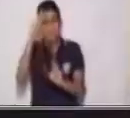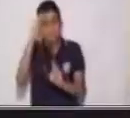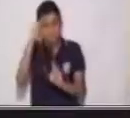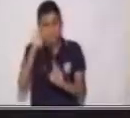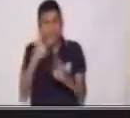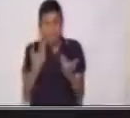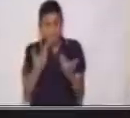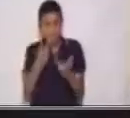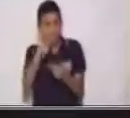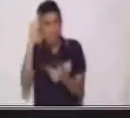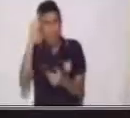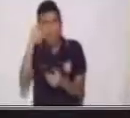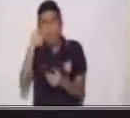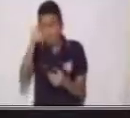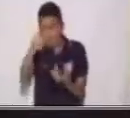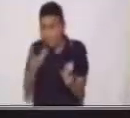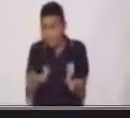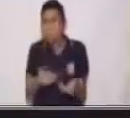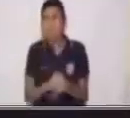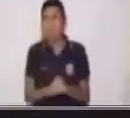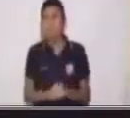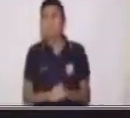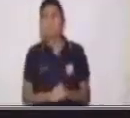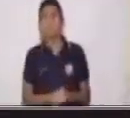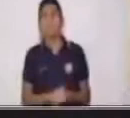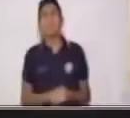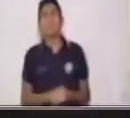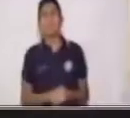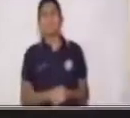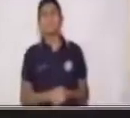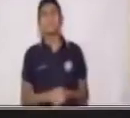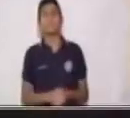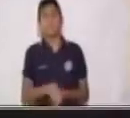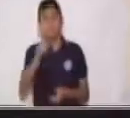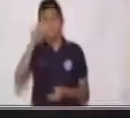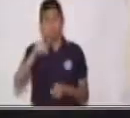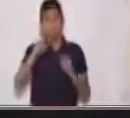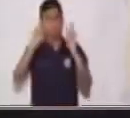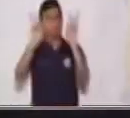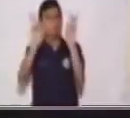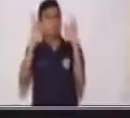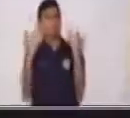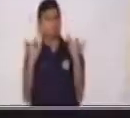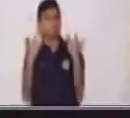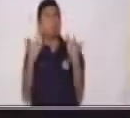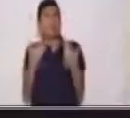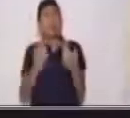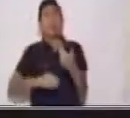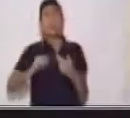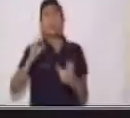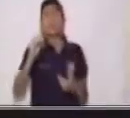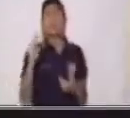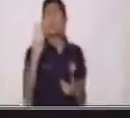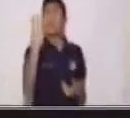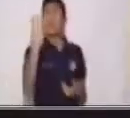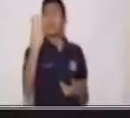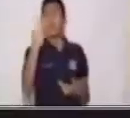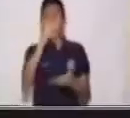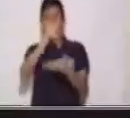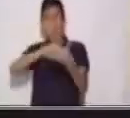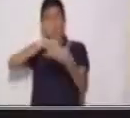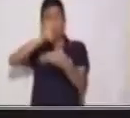sonido. ¿Verdad que sí? ¿Ya lo habían notado? ¿Verdad? Muy bien. Vamos a ver entonces nuestra tercera lectura.